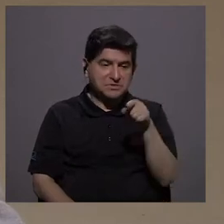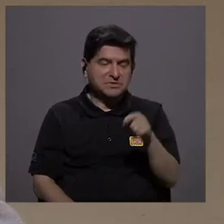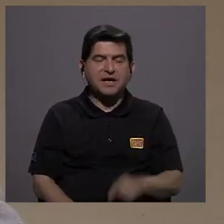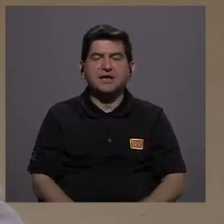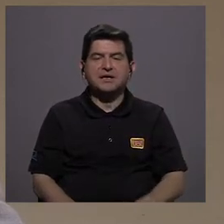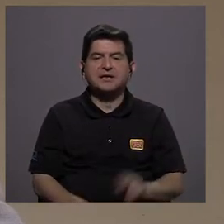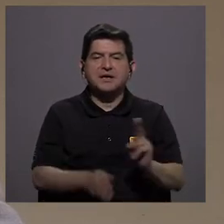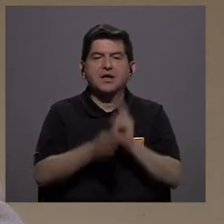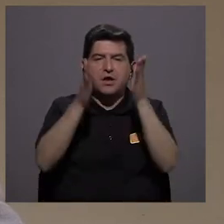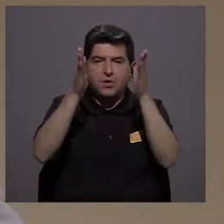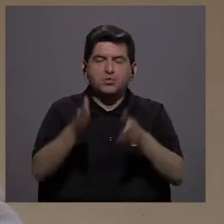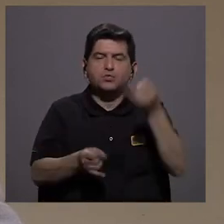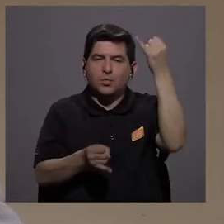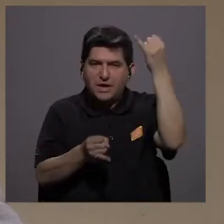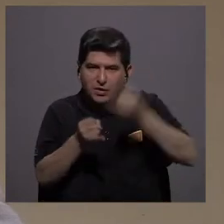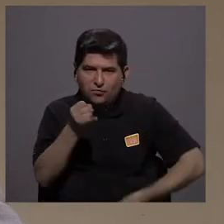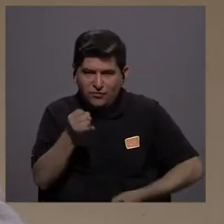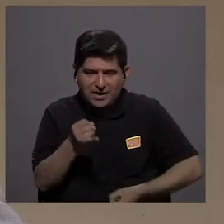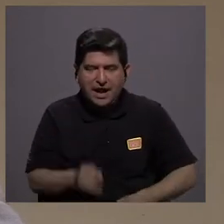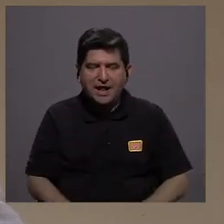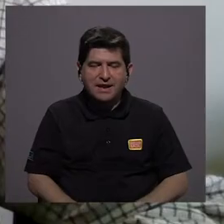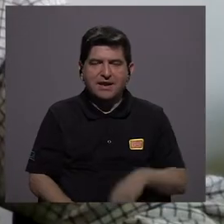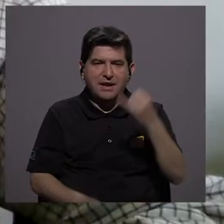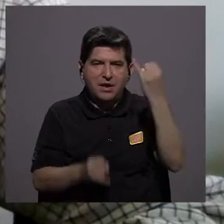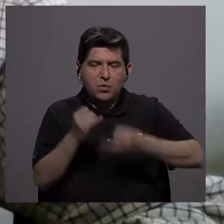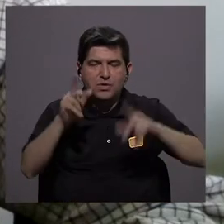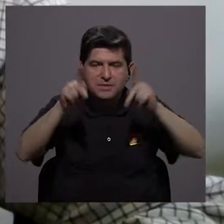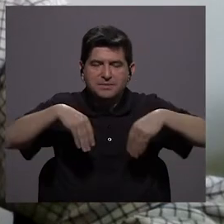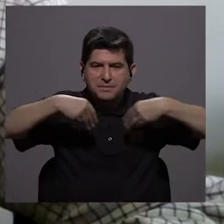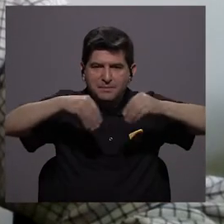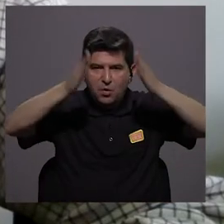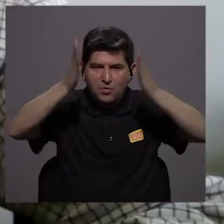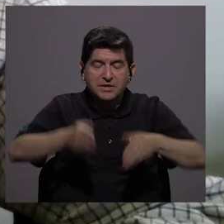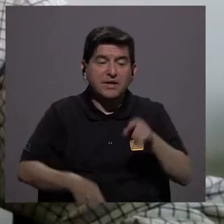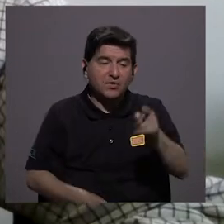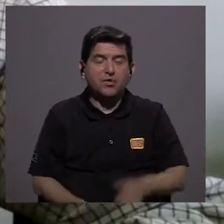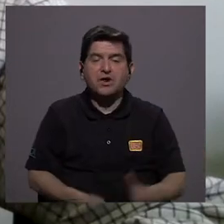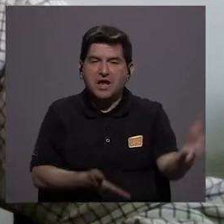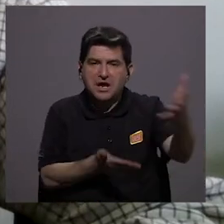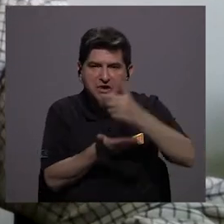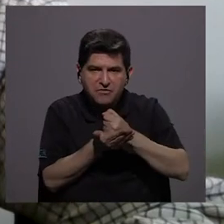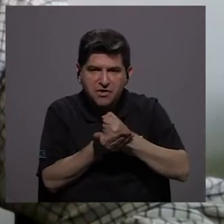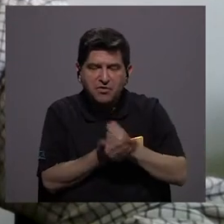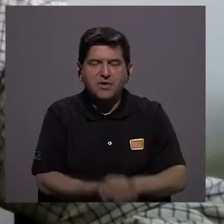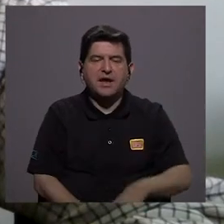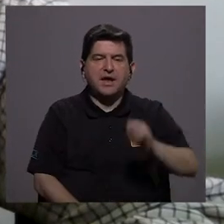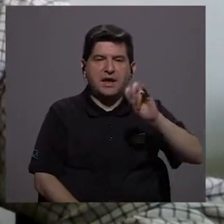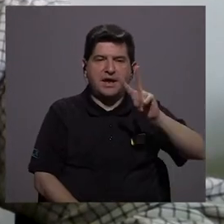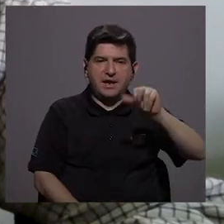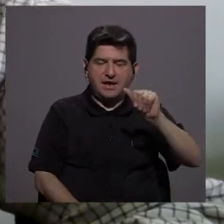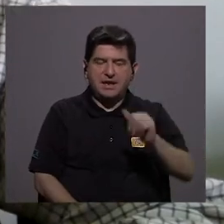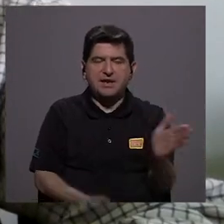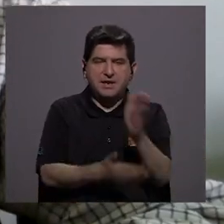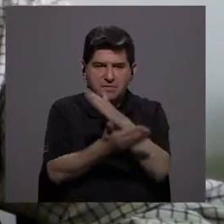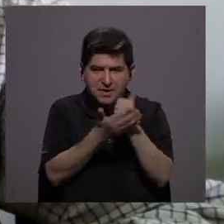el bien final, en el último vendedor, bueno, ese nos va a estar cobrando el IVA sobre todas las cascadas. Una parte